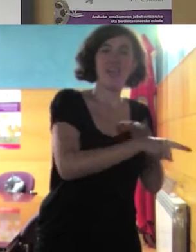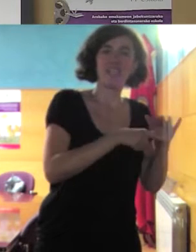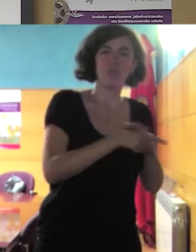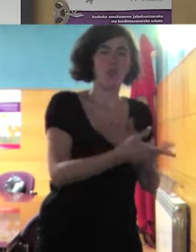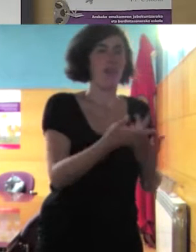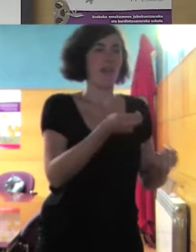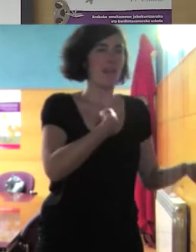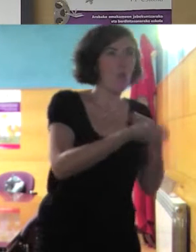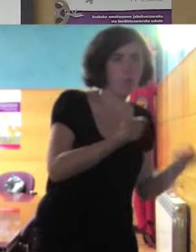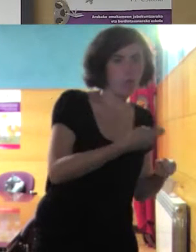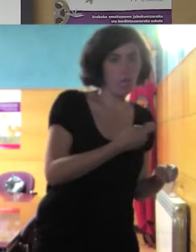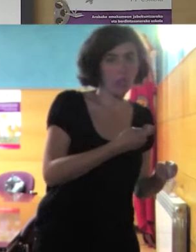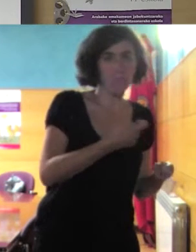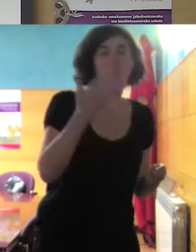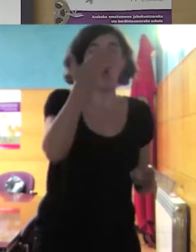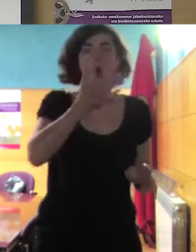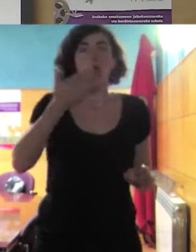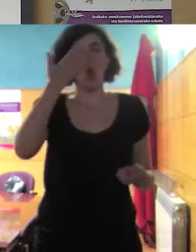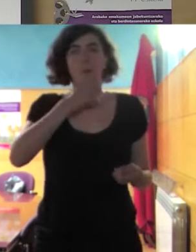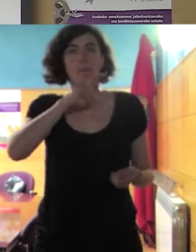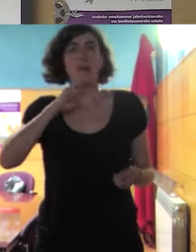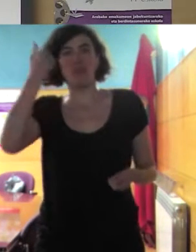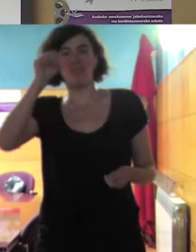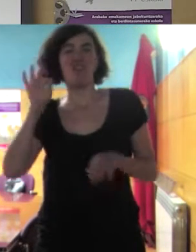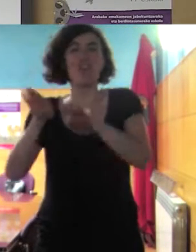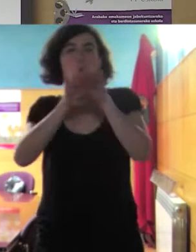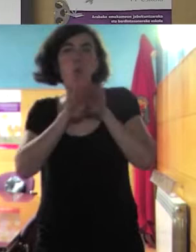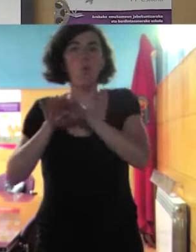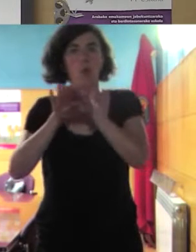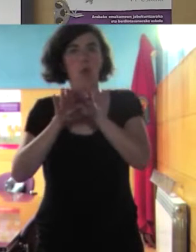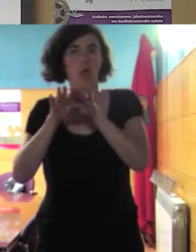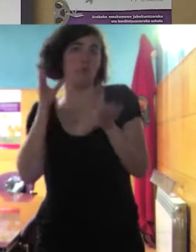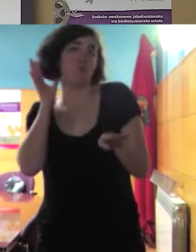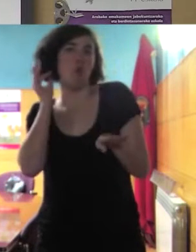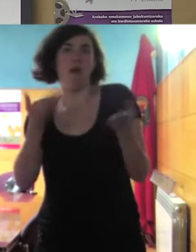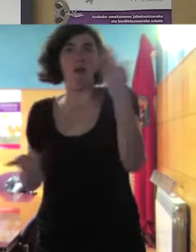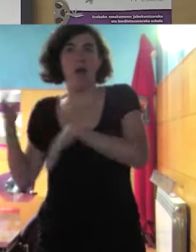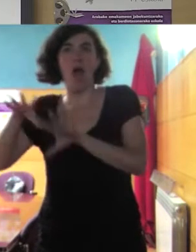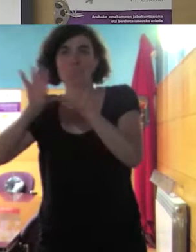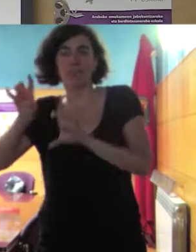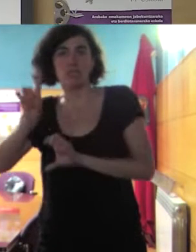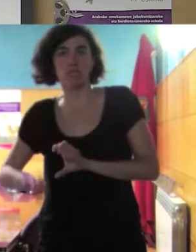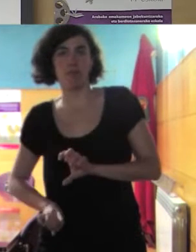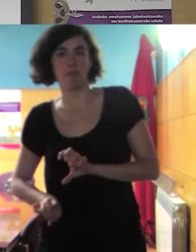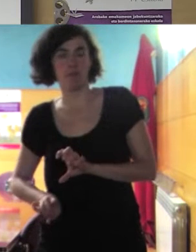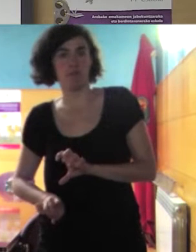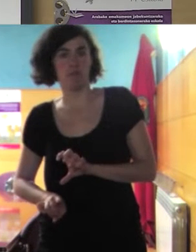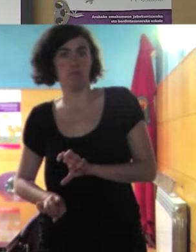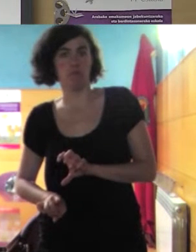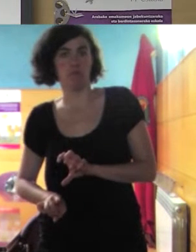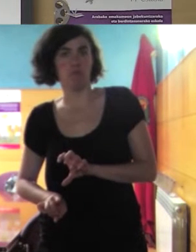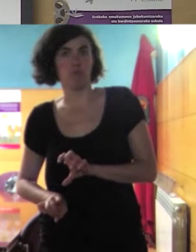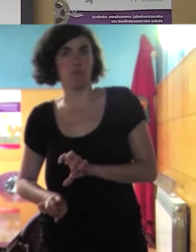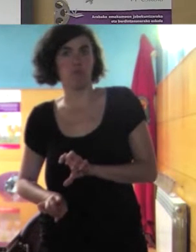para la escuela es un valor la igualdad es un valor también que la chavala aprenda a nadar es un valor de la misma importancia que la